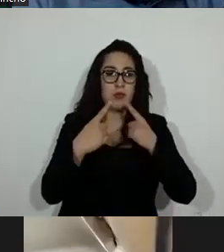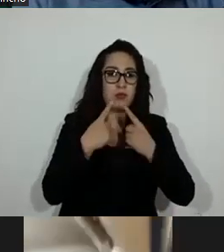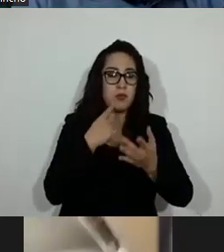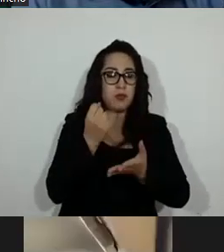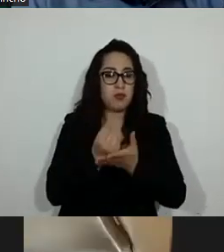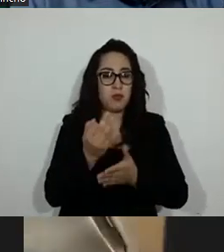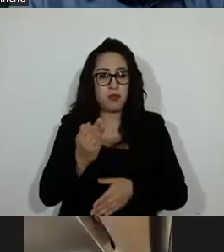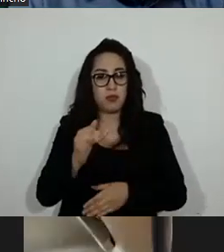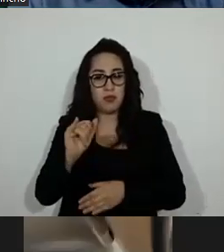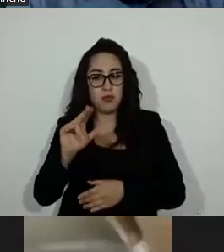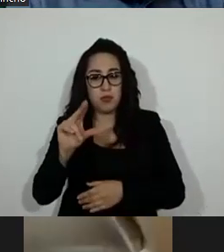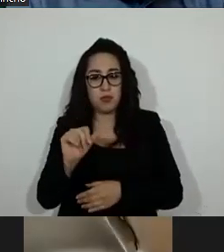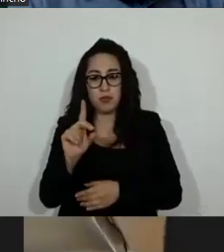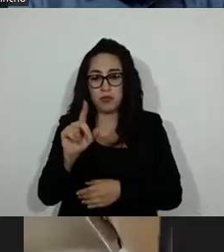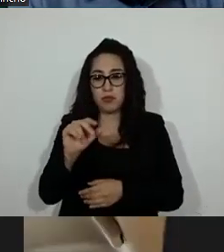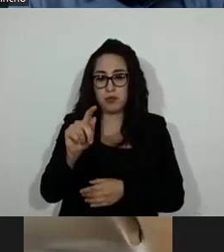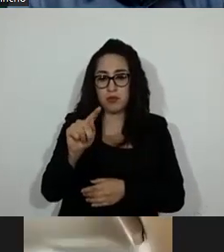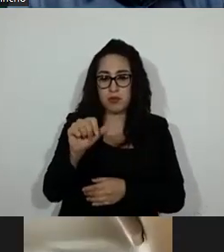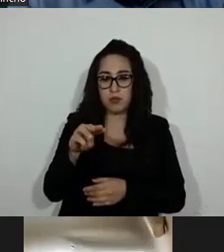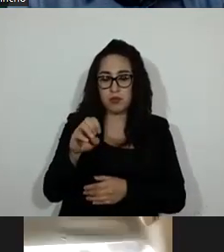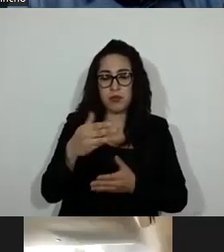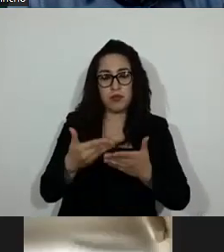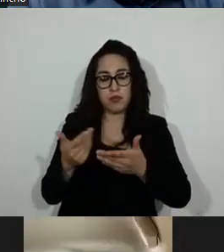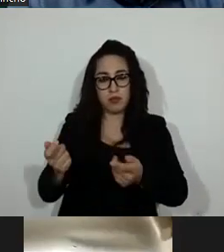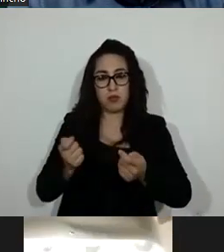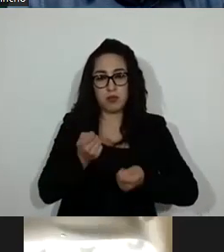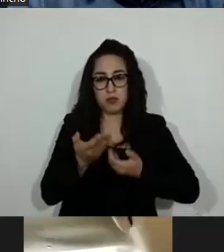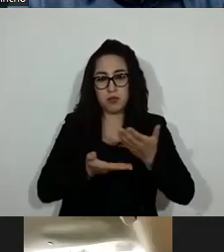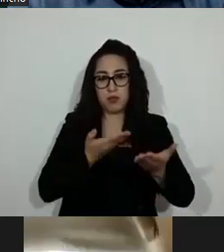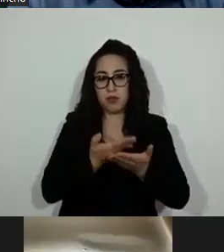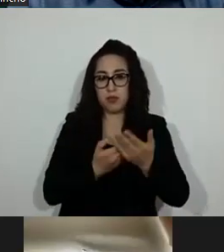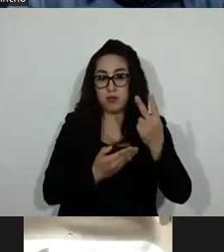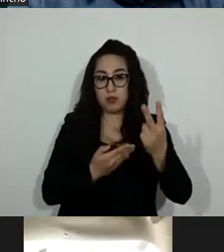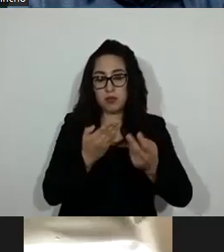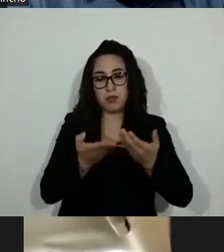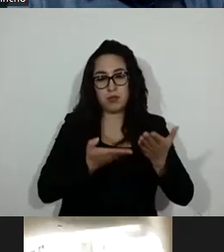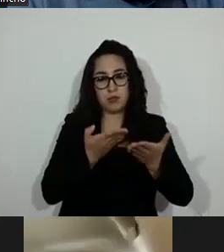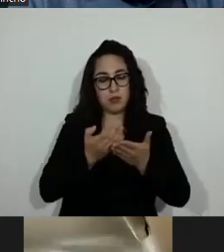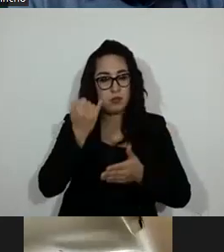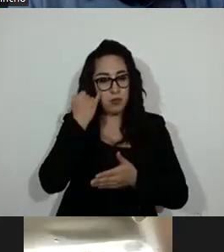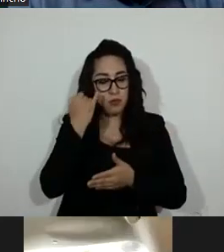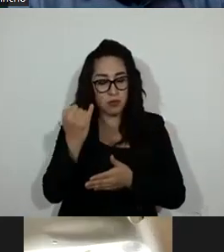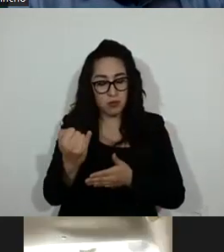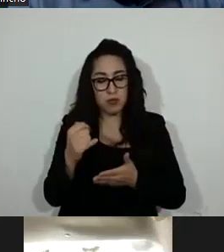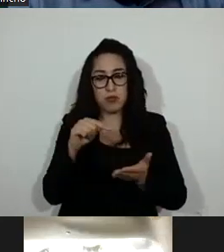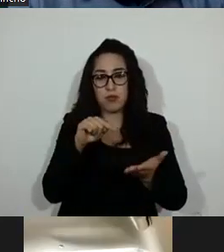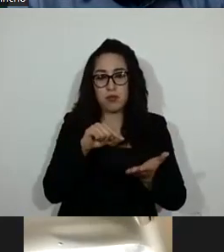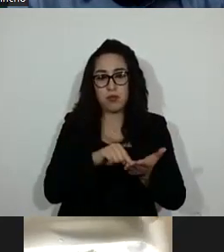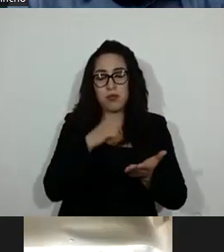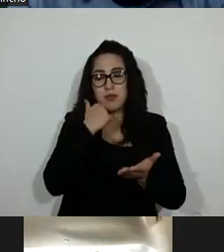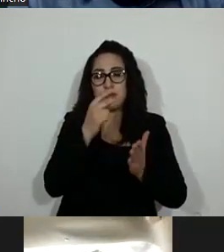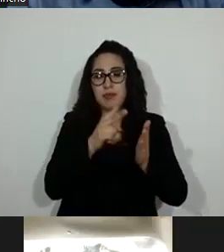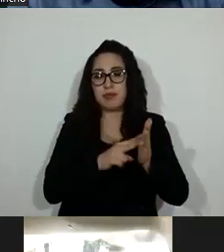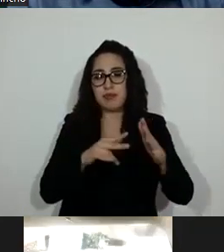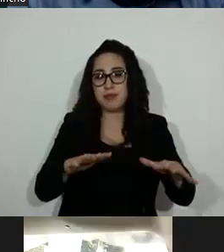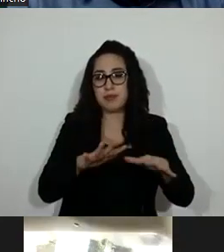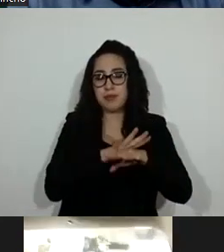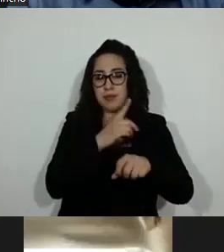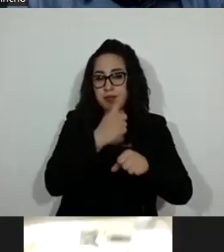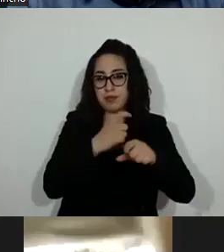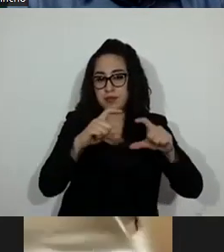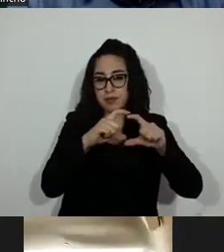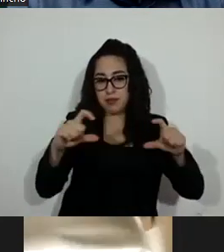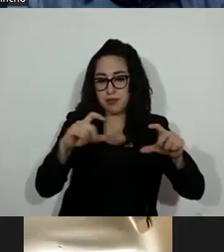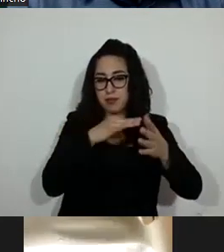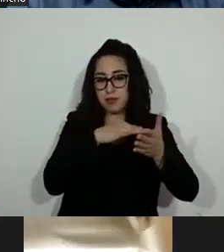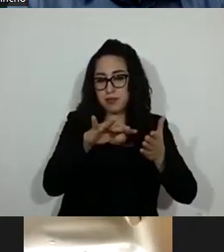del dictamen por el que se aprueban con modificaciones dos iniciativas con proyecto de decreto porque se reforma el párrafo primero y se derogan